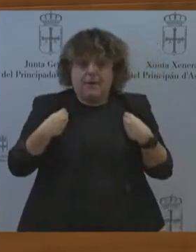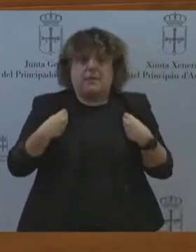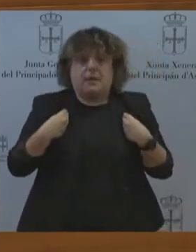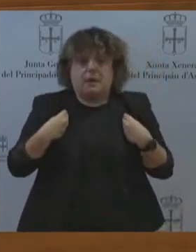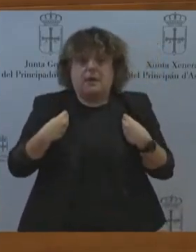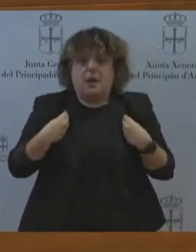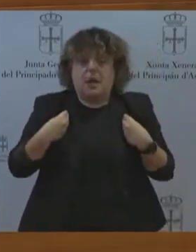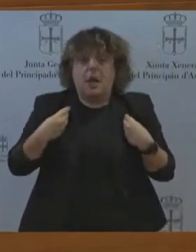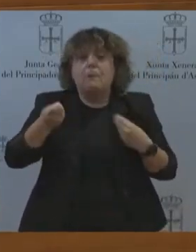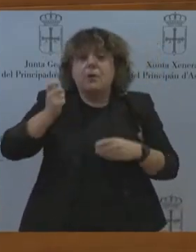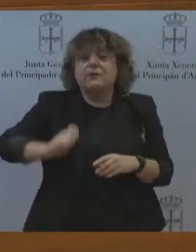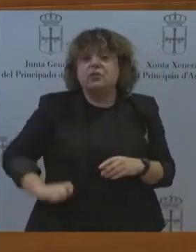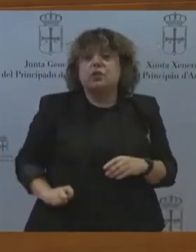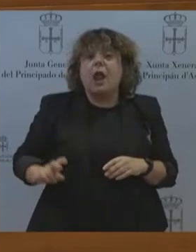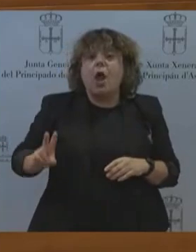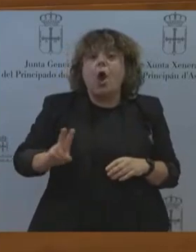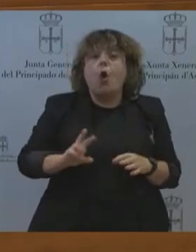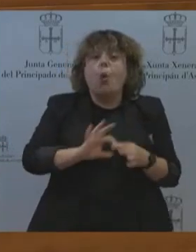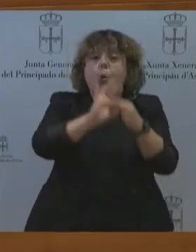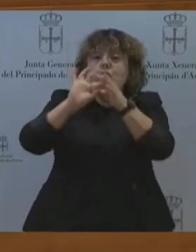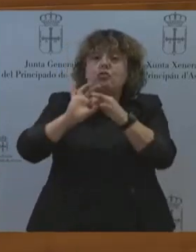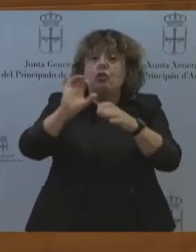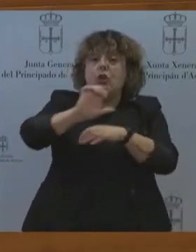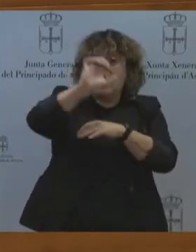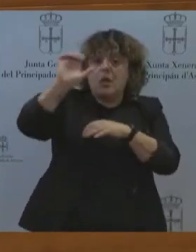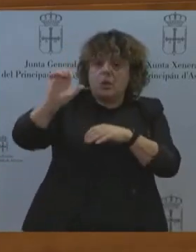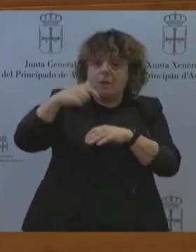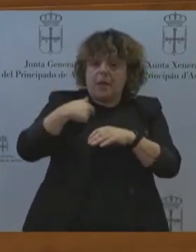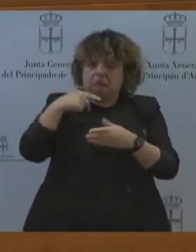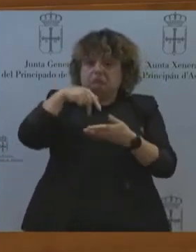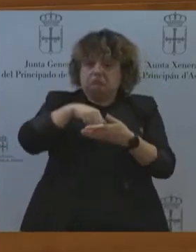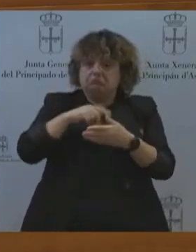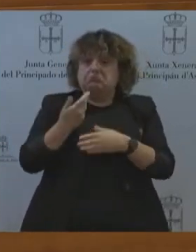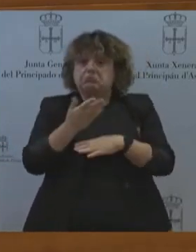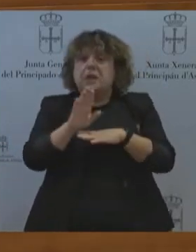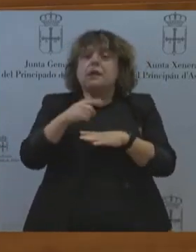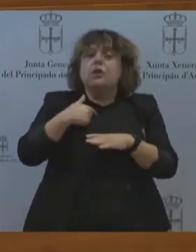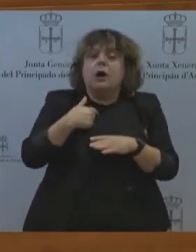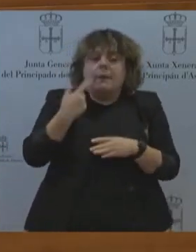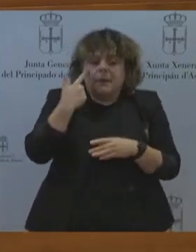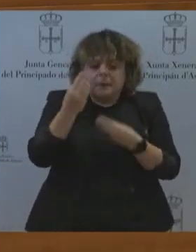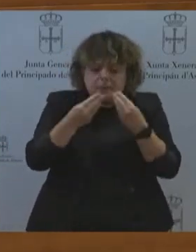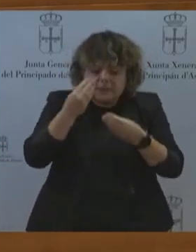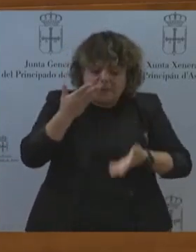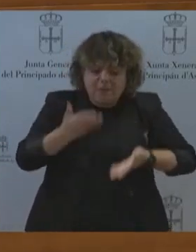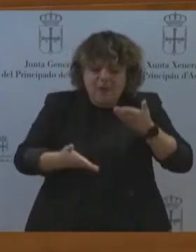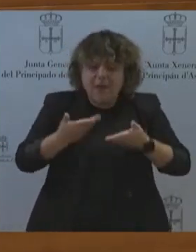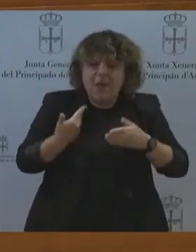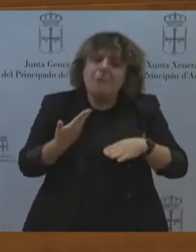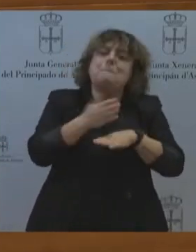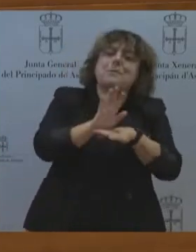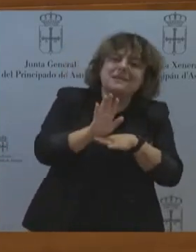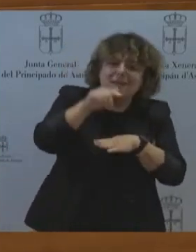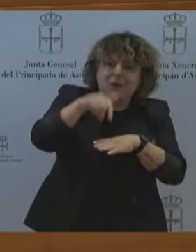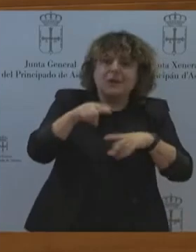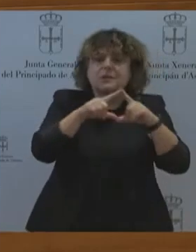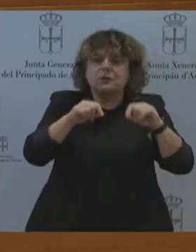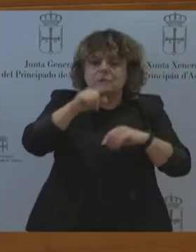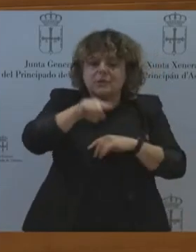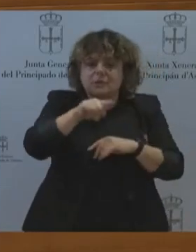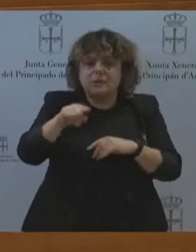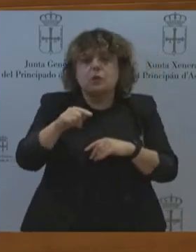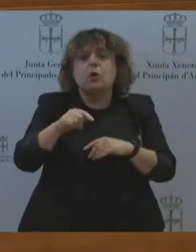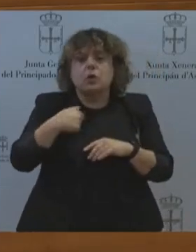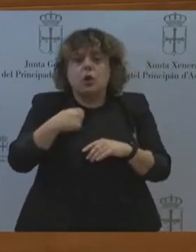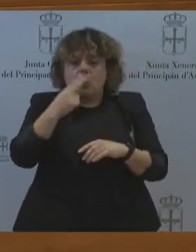estaba valorando si asumir el reto de presentarme o no, me prometí que si me dedicaba a la política no iba a utilizar los malos modales